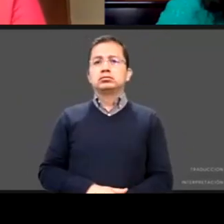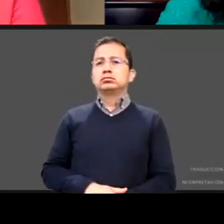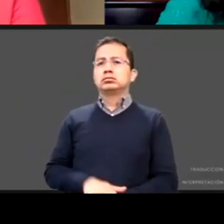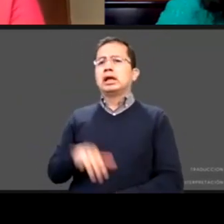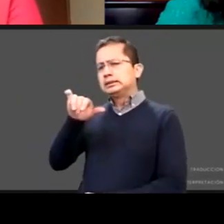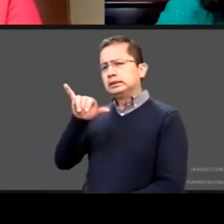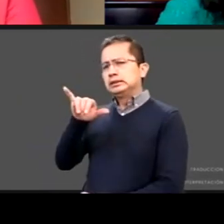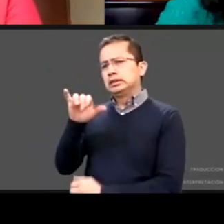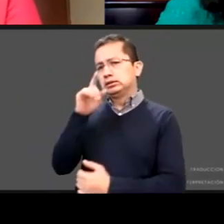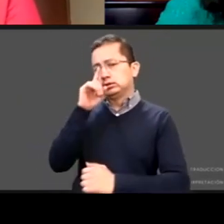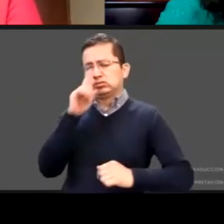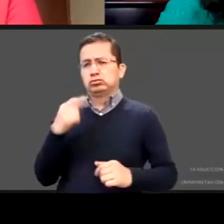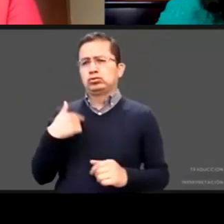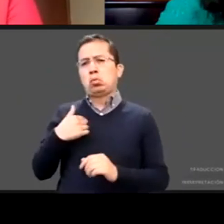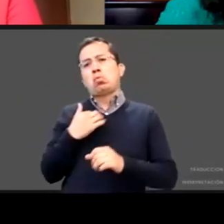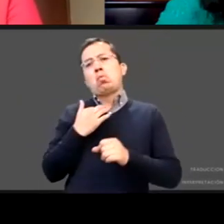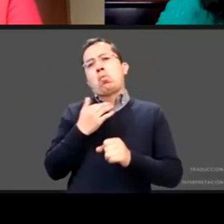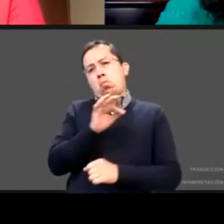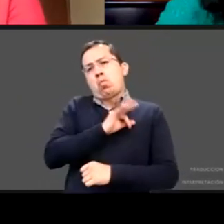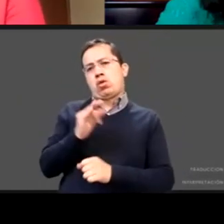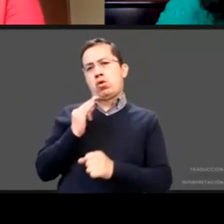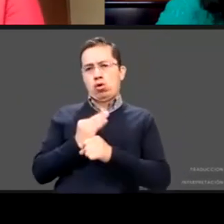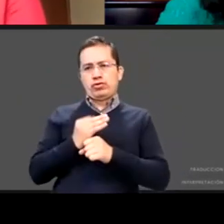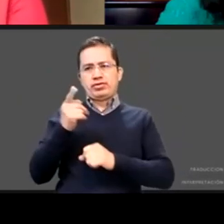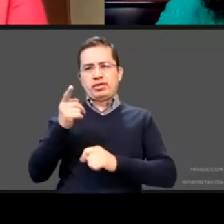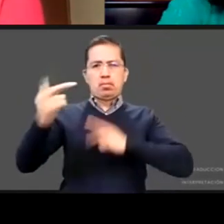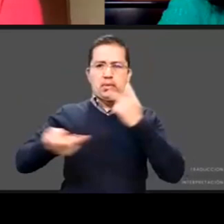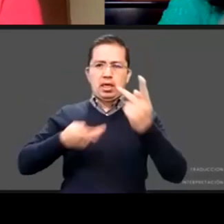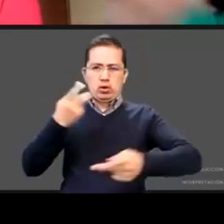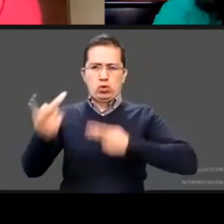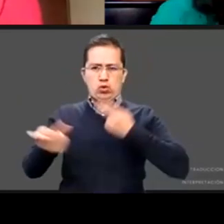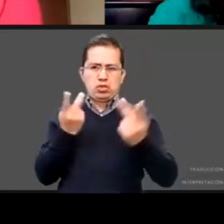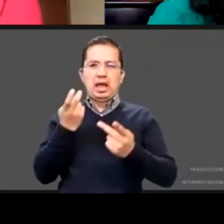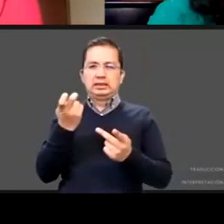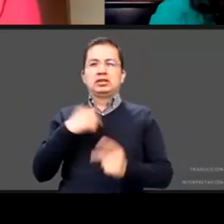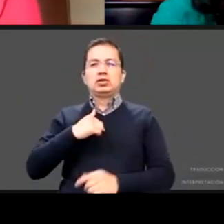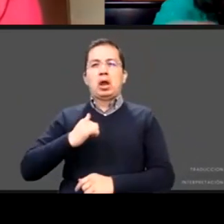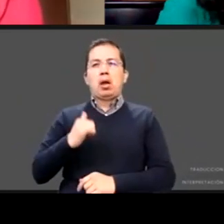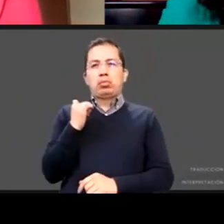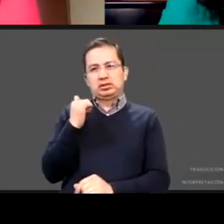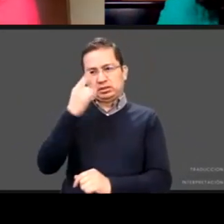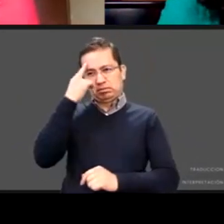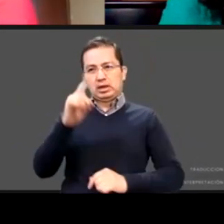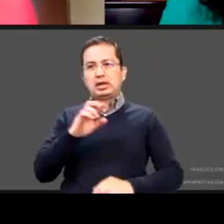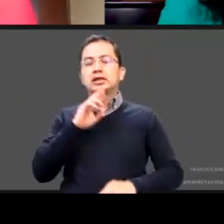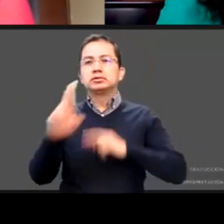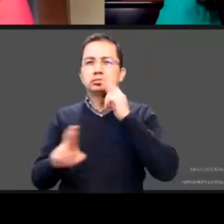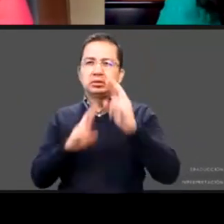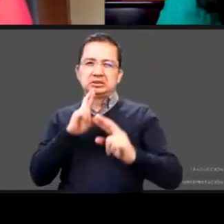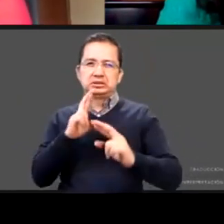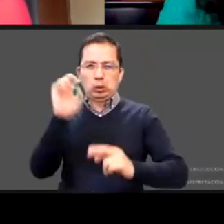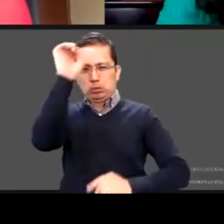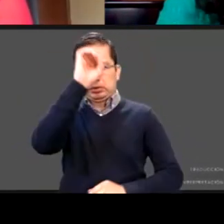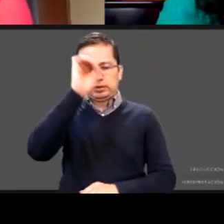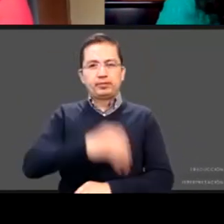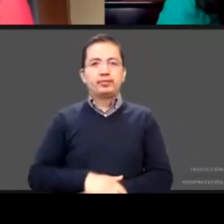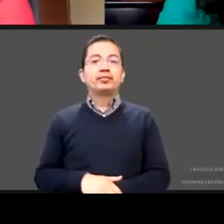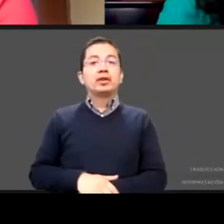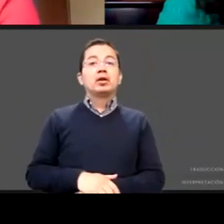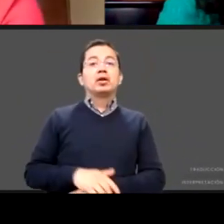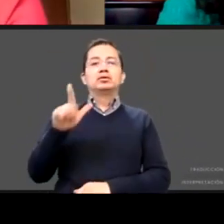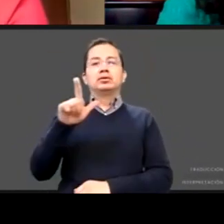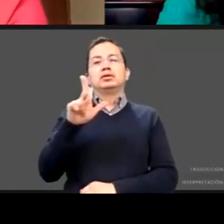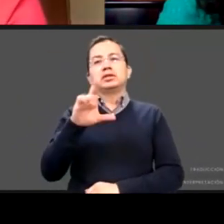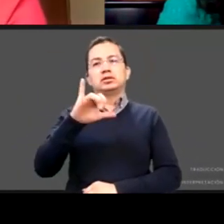tomar de las preguntas que están aquí en el chat como para ir haciendo algunos comentarios lo primero de Lucía pregunta acerca